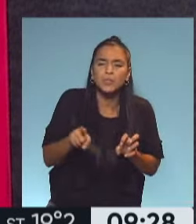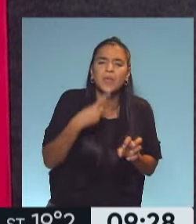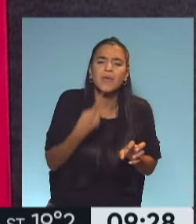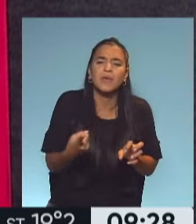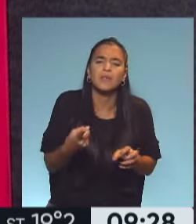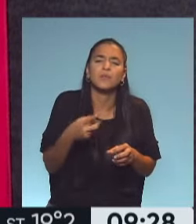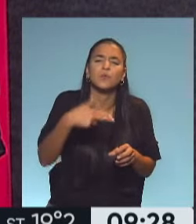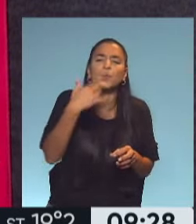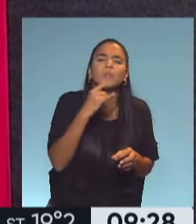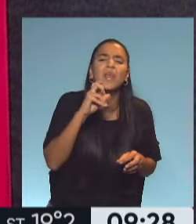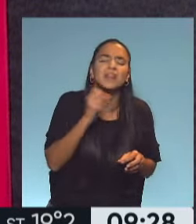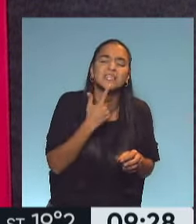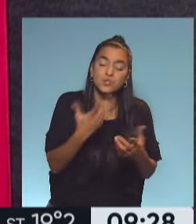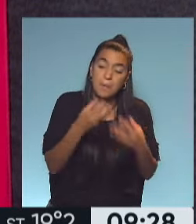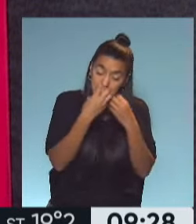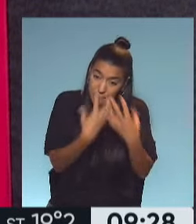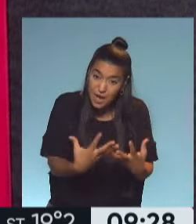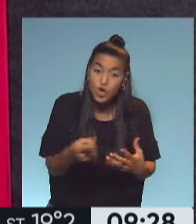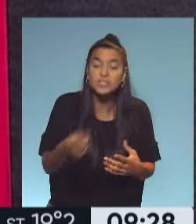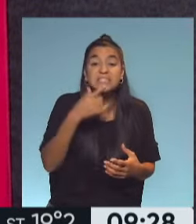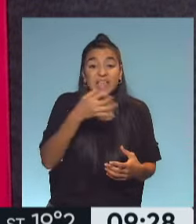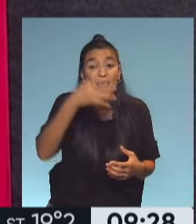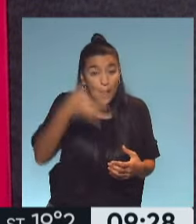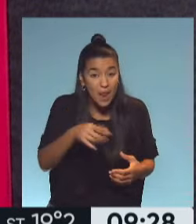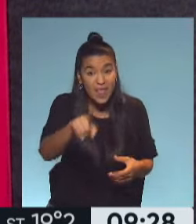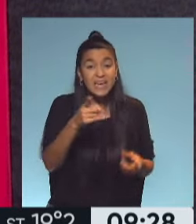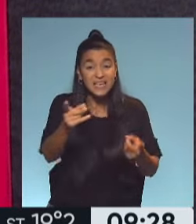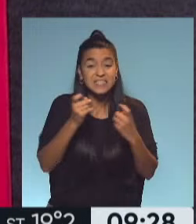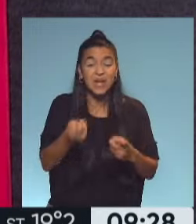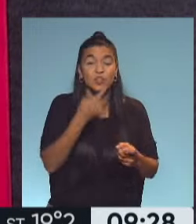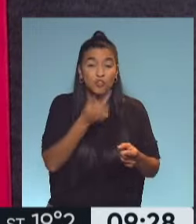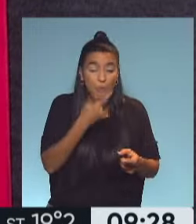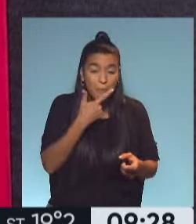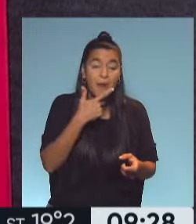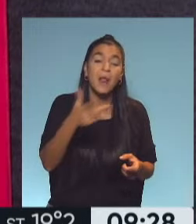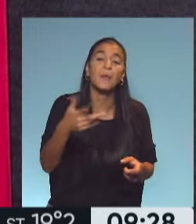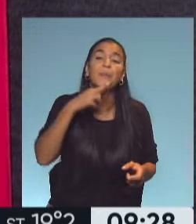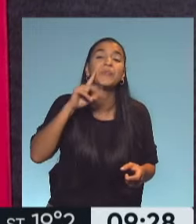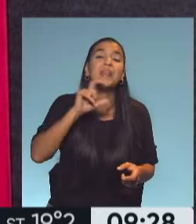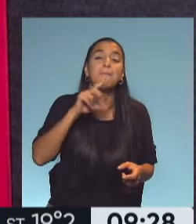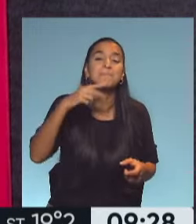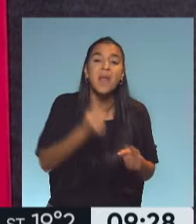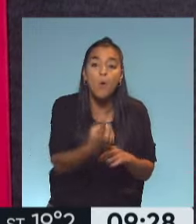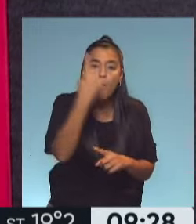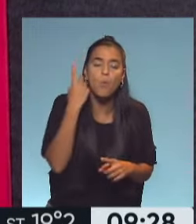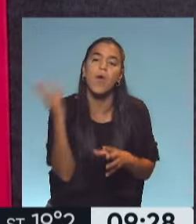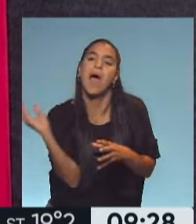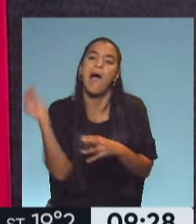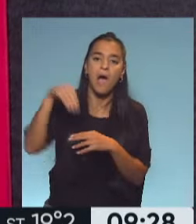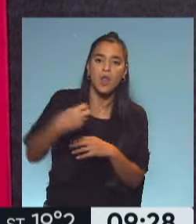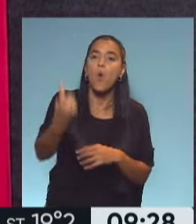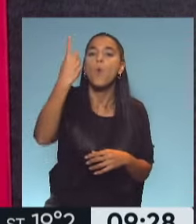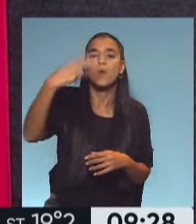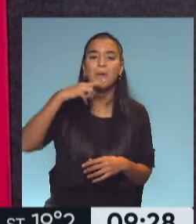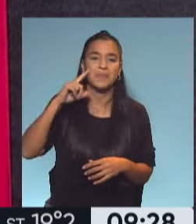nutrientes. Entonces, es preferible que si realmente necesitamos tomar alguna vitamina en particular que nos suplementemos con esa